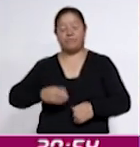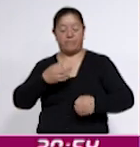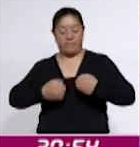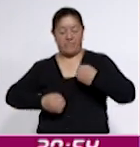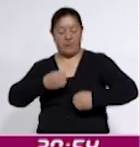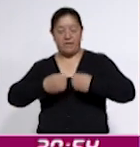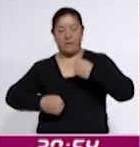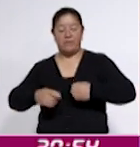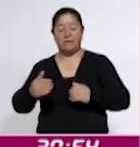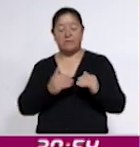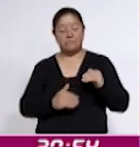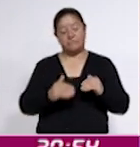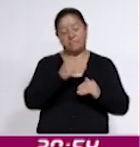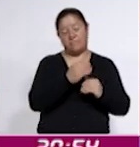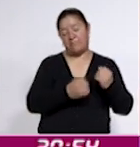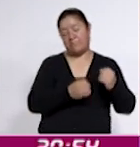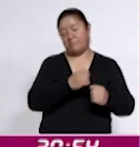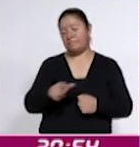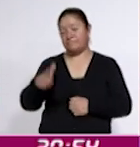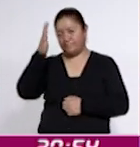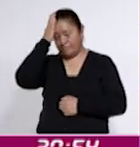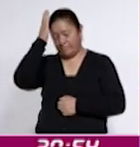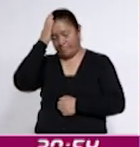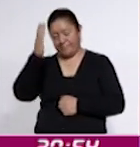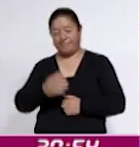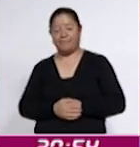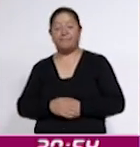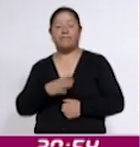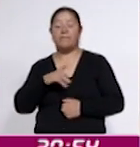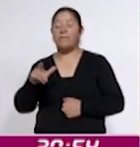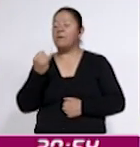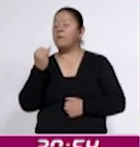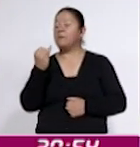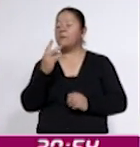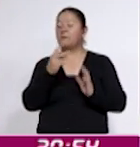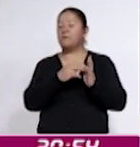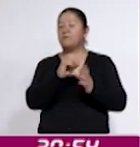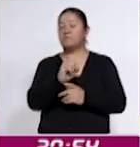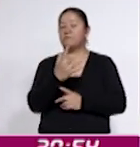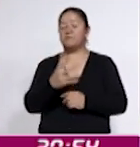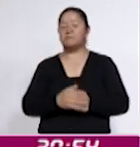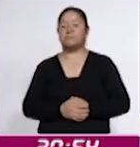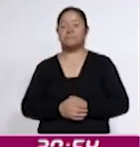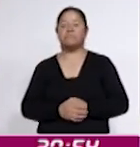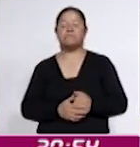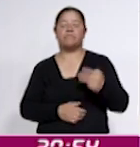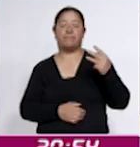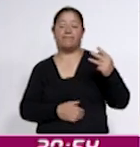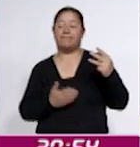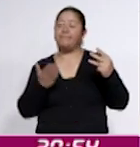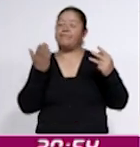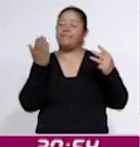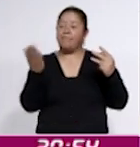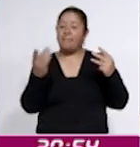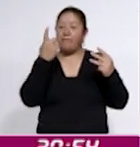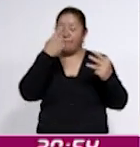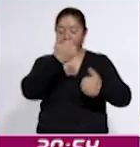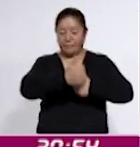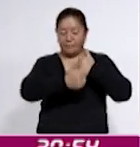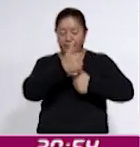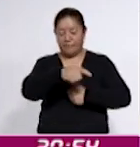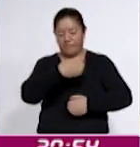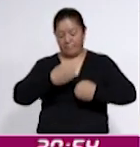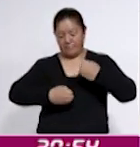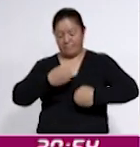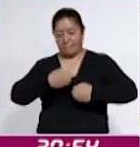distrito, magistrado de circuito y ministro, que se realizará en junio de 2025. Se trata de tres solicitudes para competir por un cargo